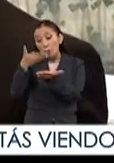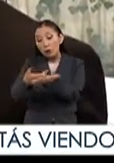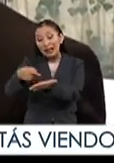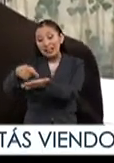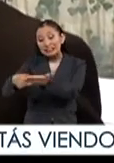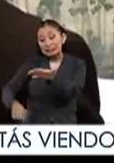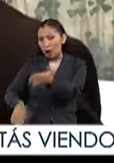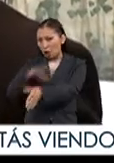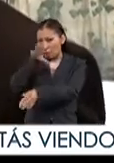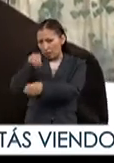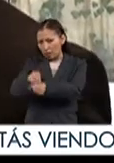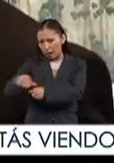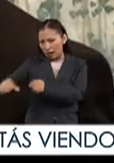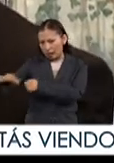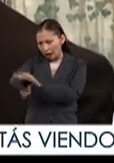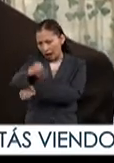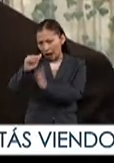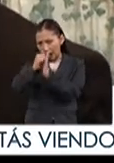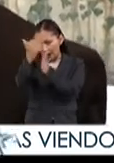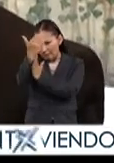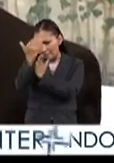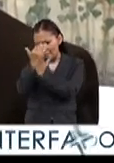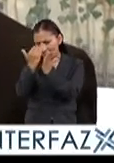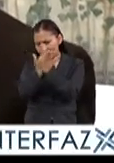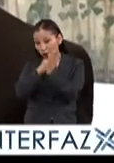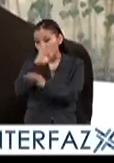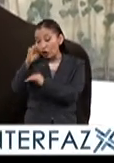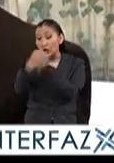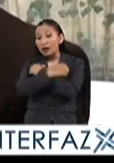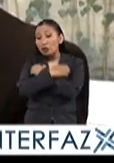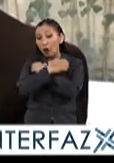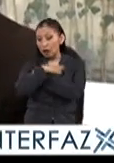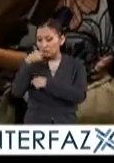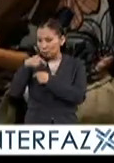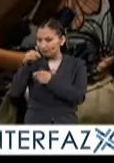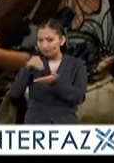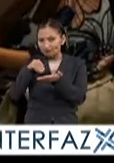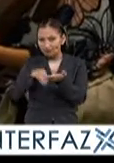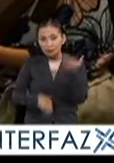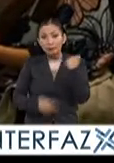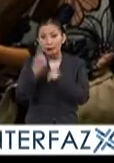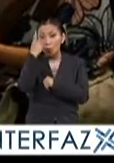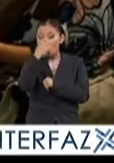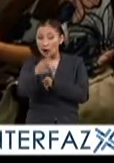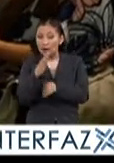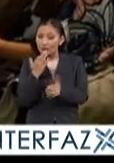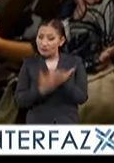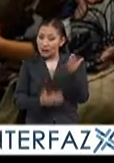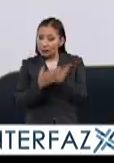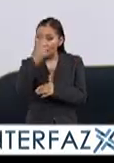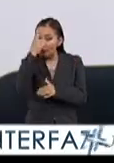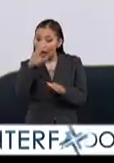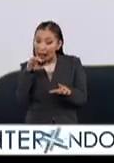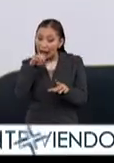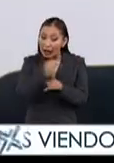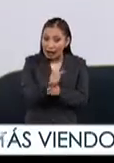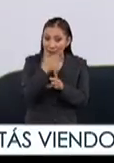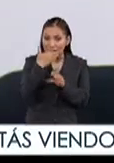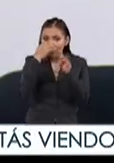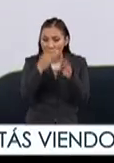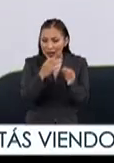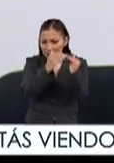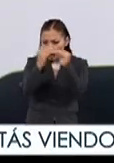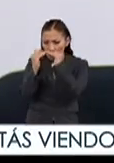amplia e integral de la Agenda hace que todos los temas educativos estén presentes. Una de las exigencias para alcanzar indicadores